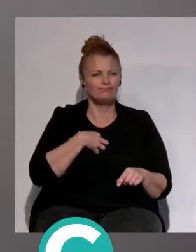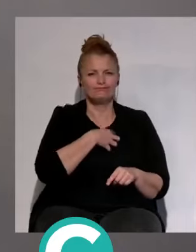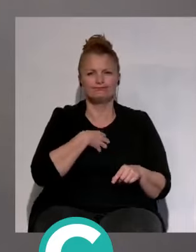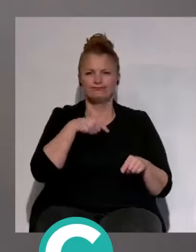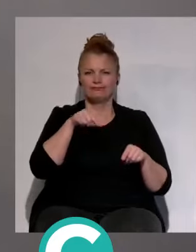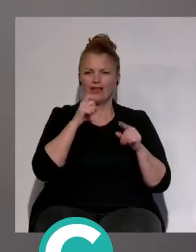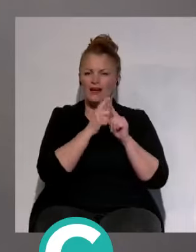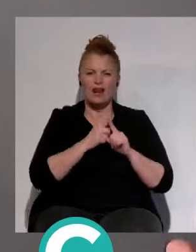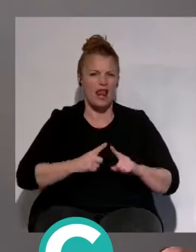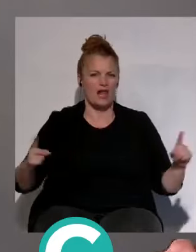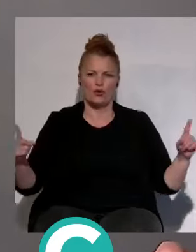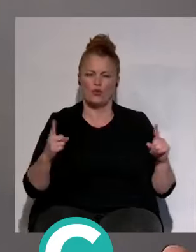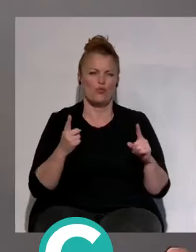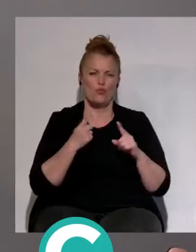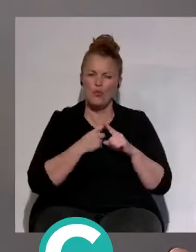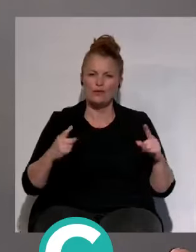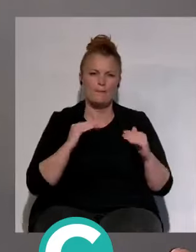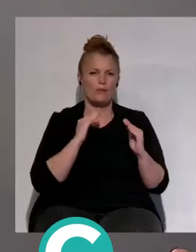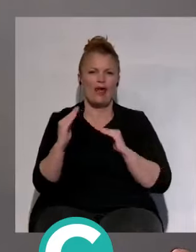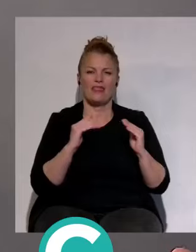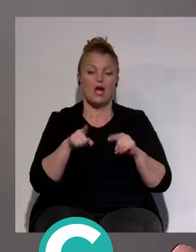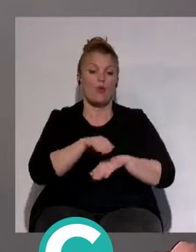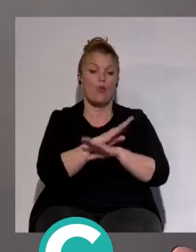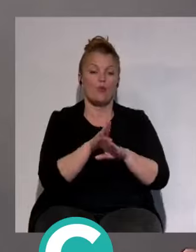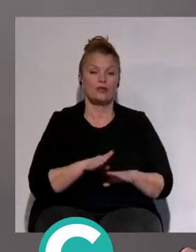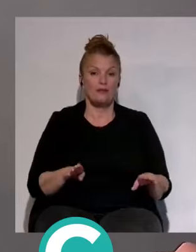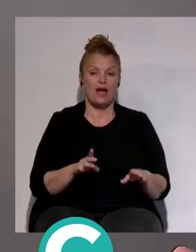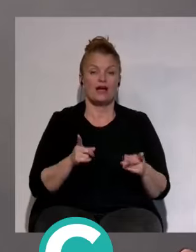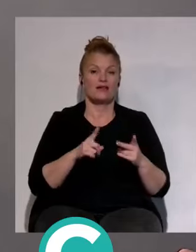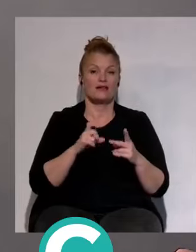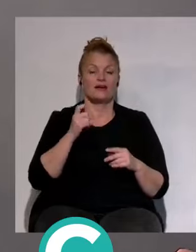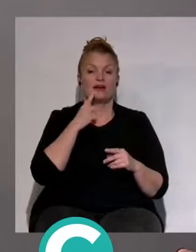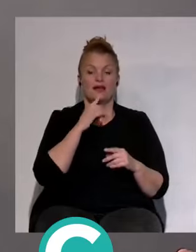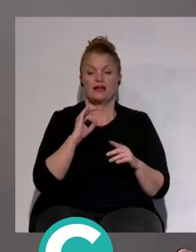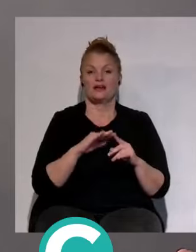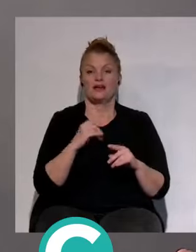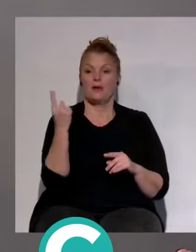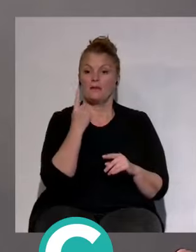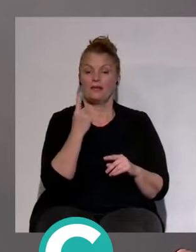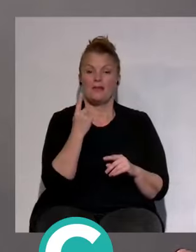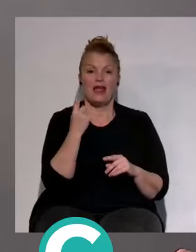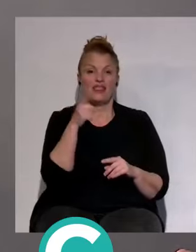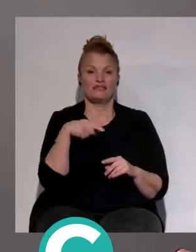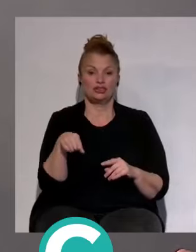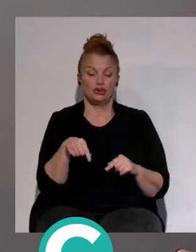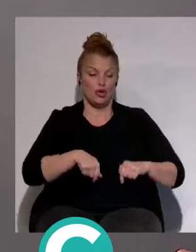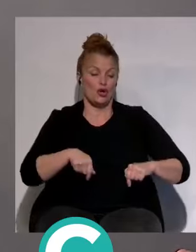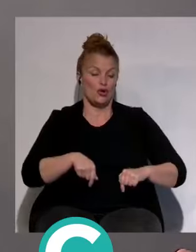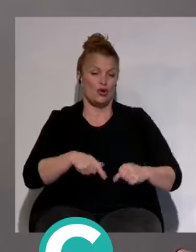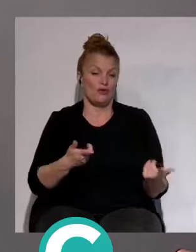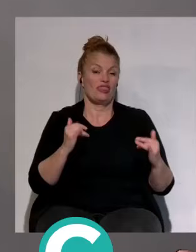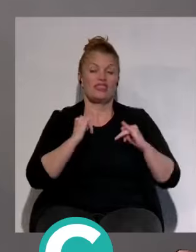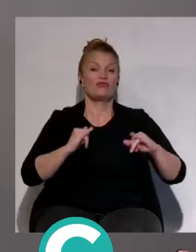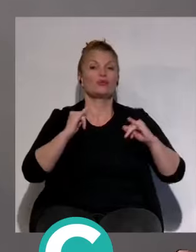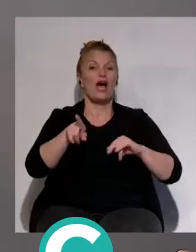y eterna. Pero bueno, última temporada reciente en Primera División. Vamos a disfrutar de lo que queda, que va a ser el último partido en Primera